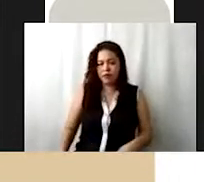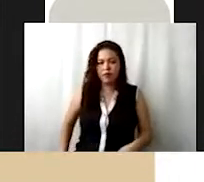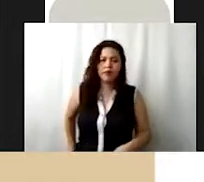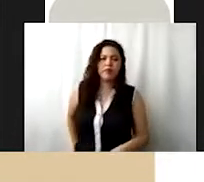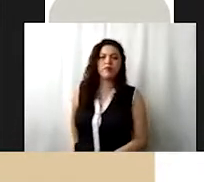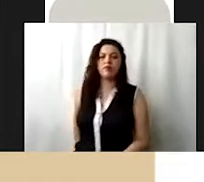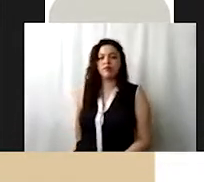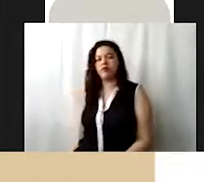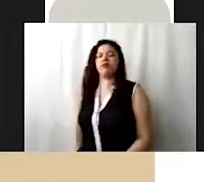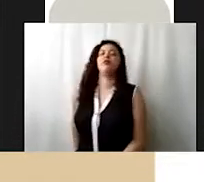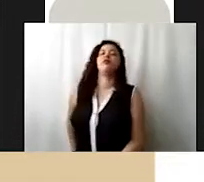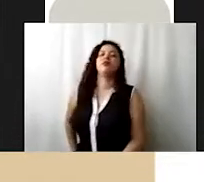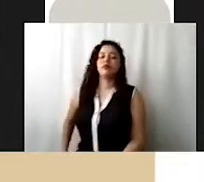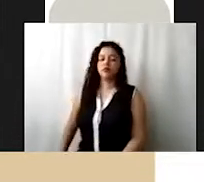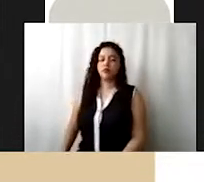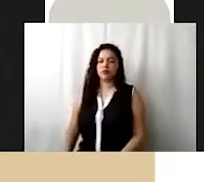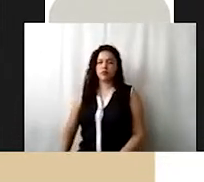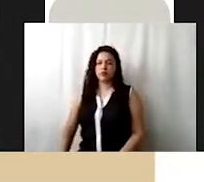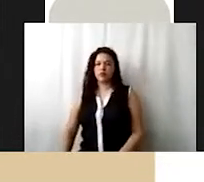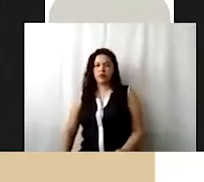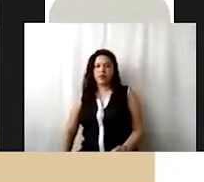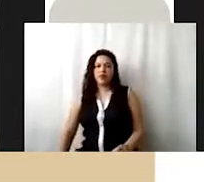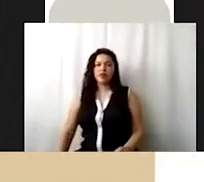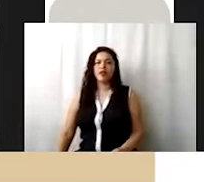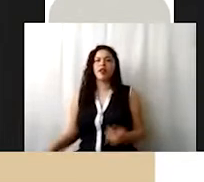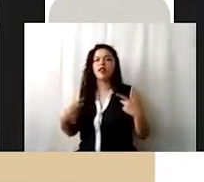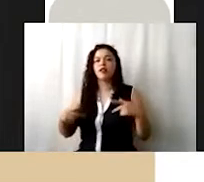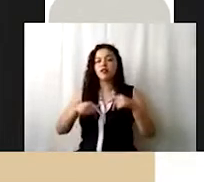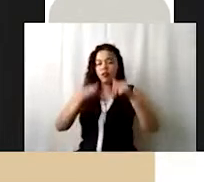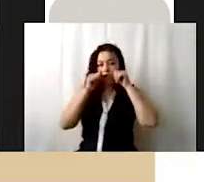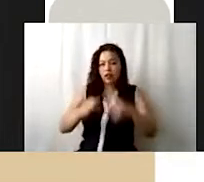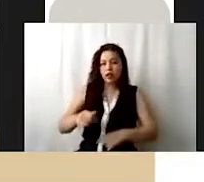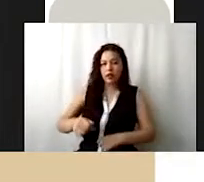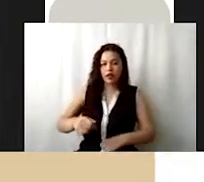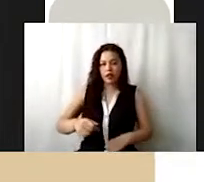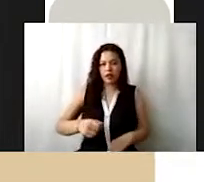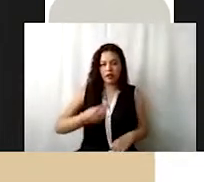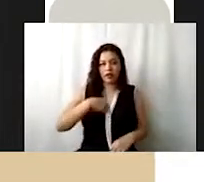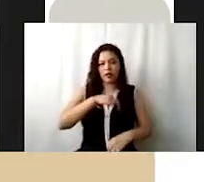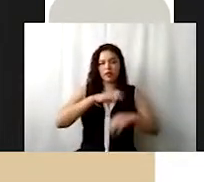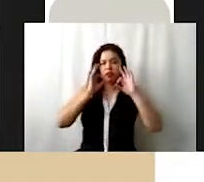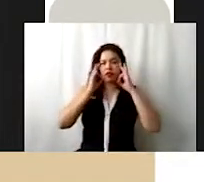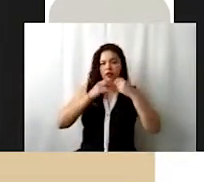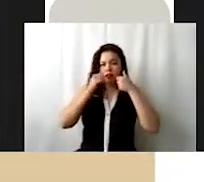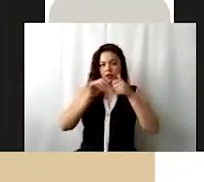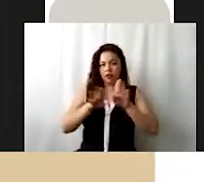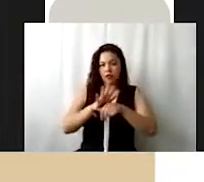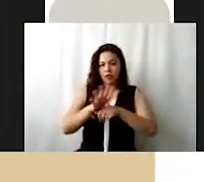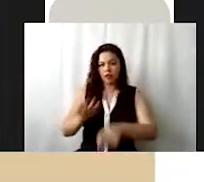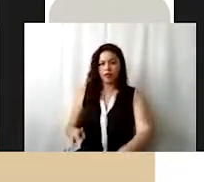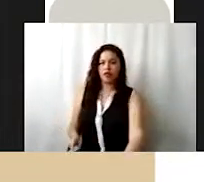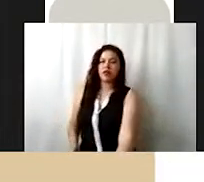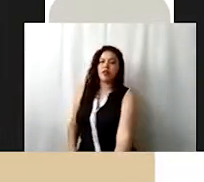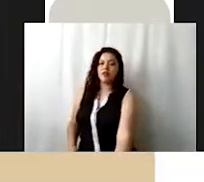especificando a quiénes vamos a atender y bajo qué modelo vamos a atenderlos. Para ello, para